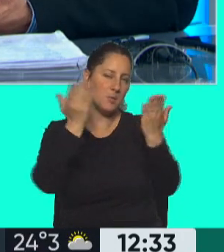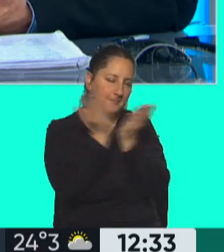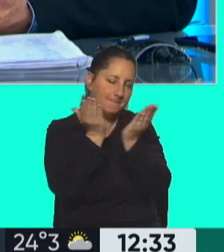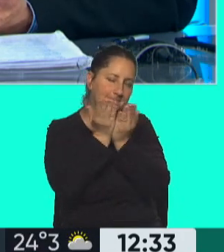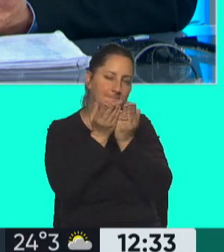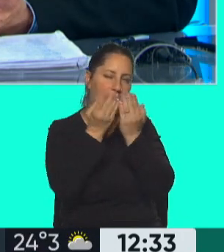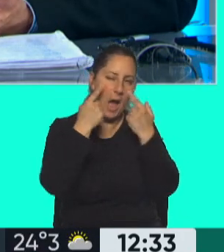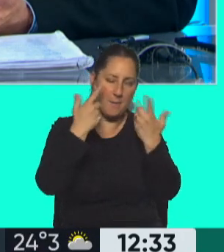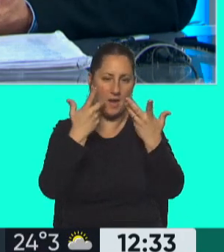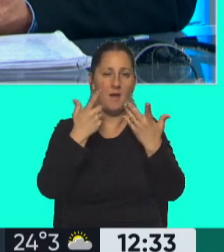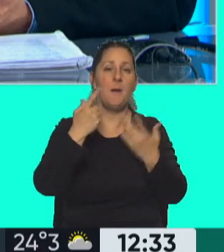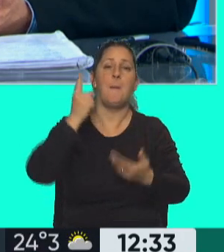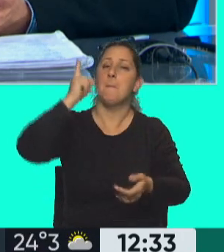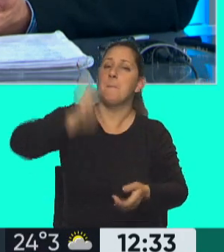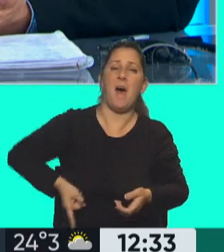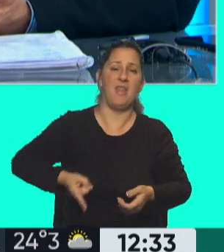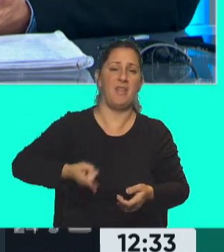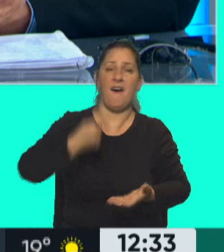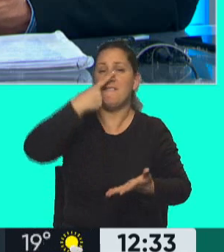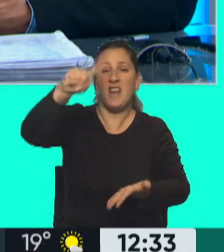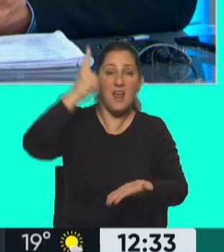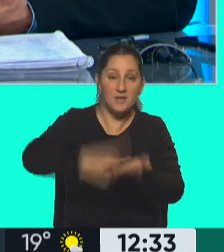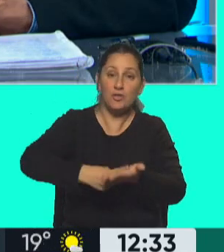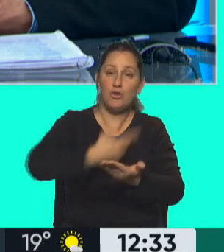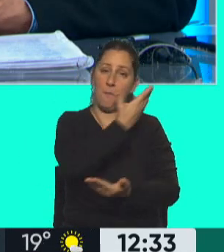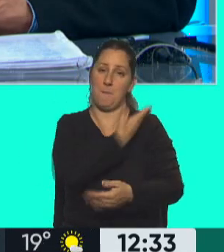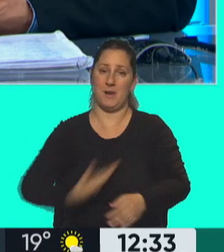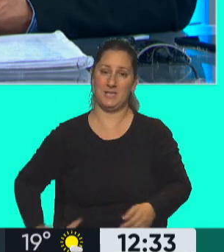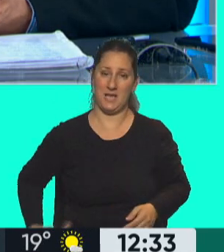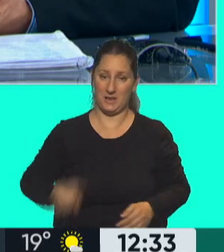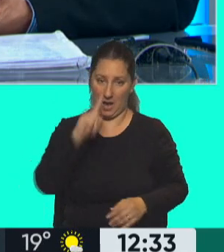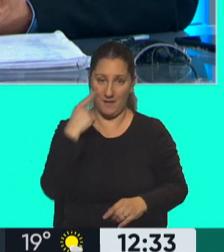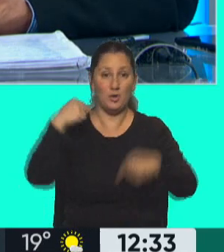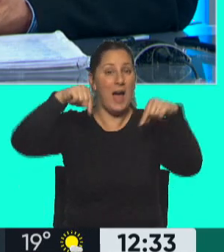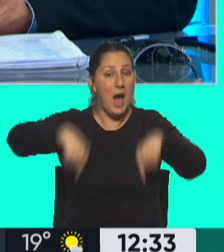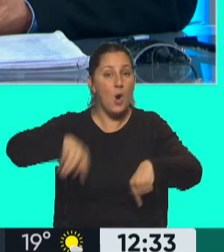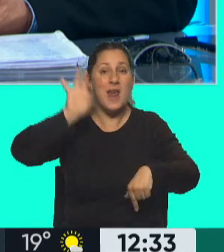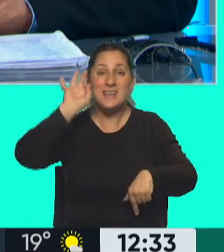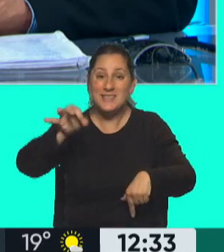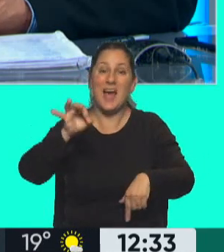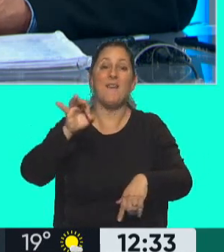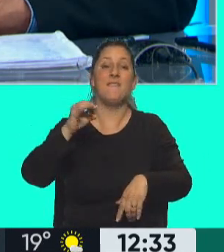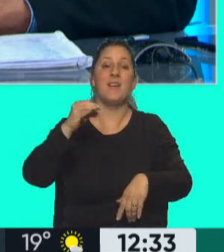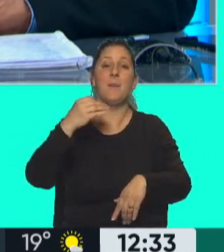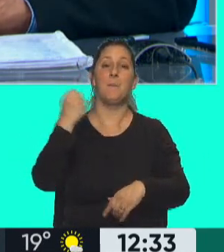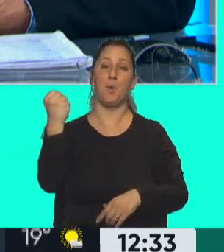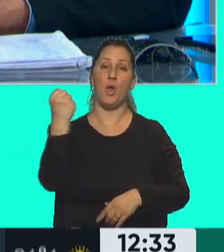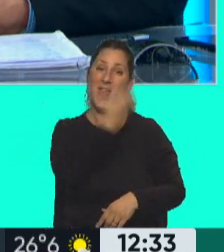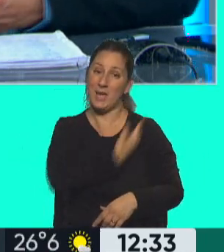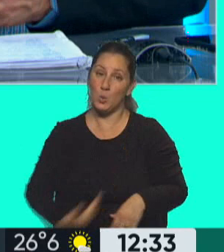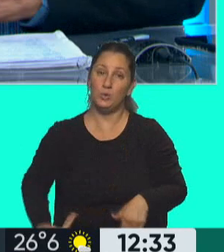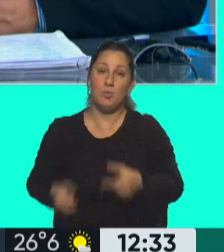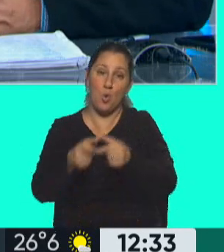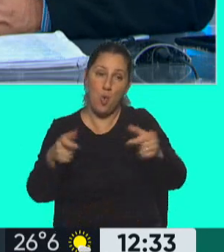la iba a tomar el presidente. Lo que se sabe hasta ahora es la posición del Ejecutivo es no dar este bono. No hay